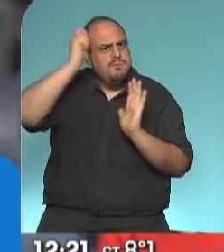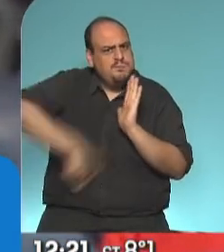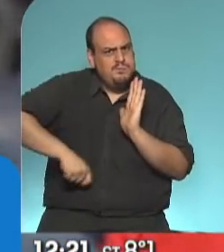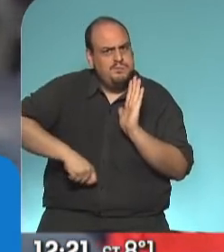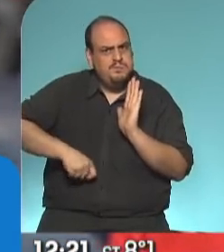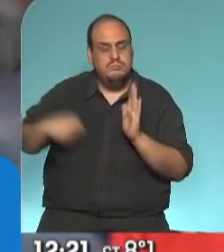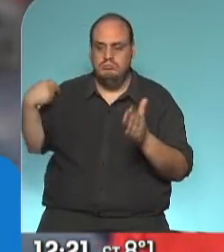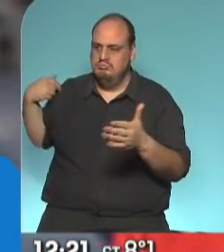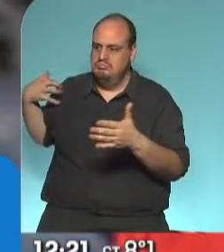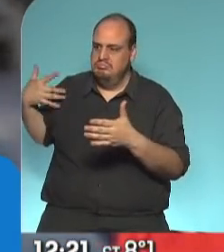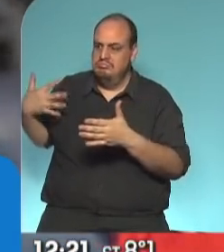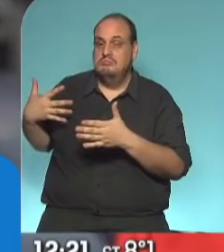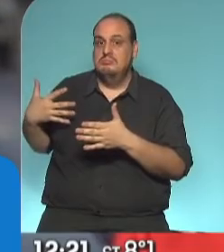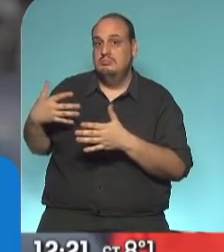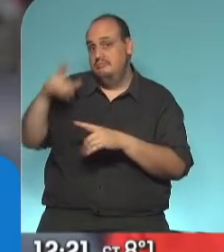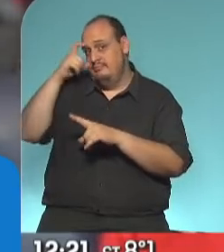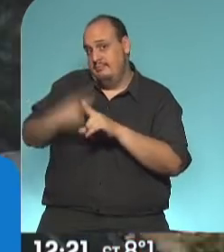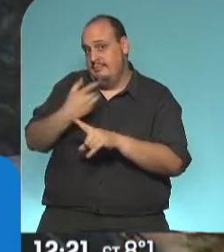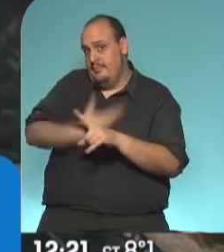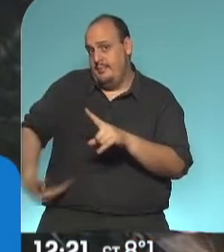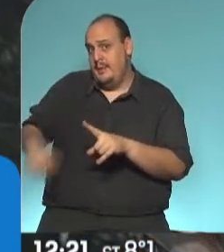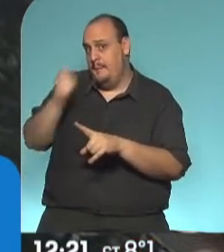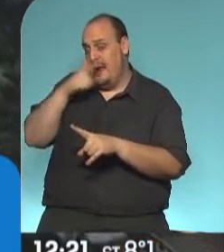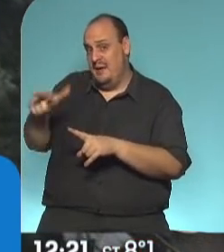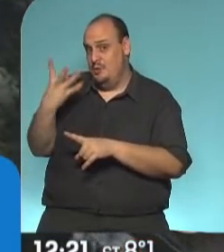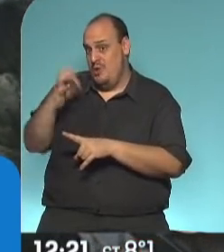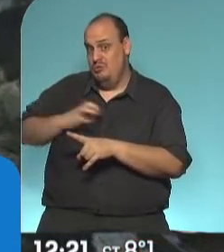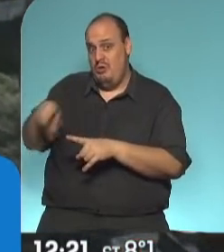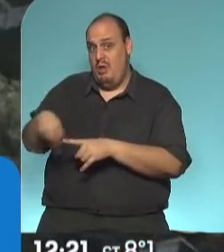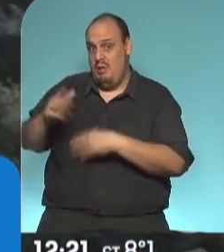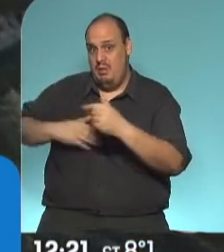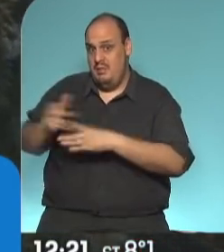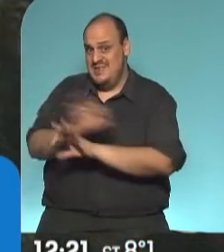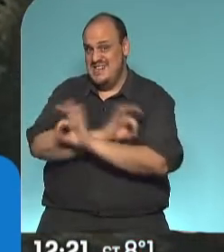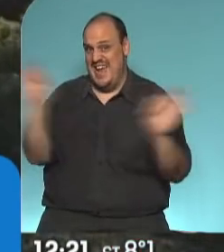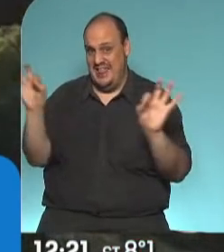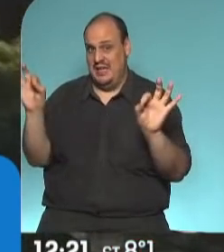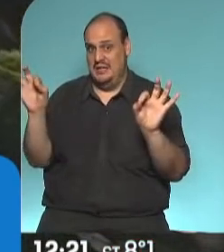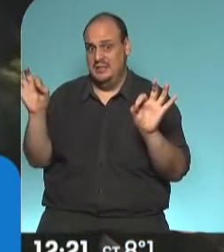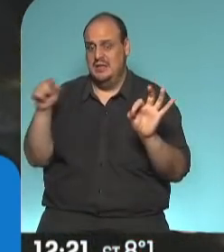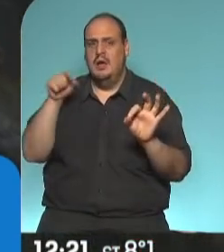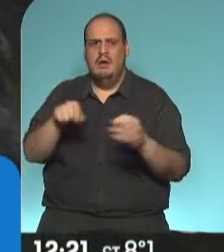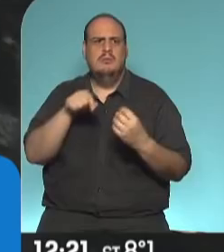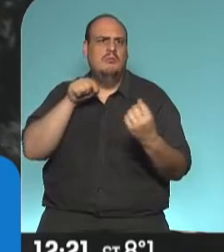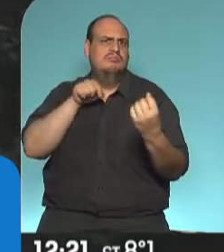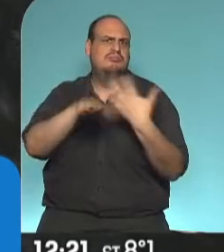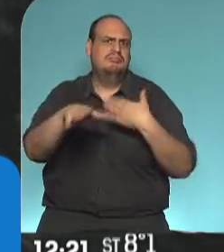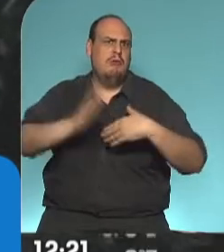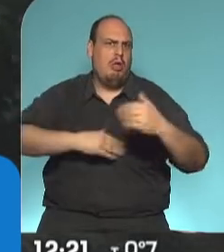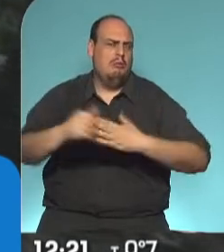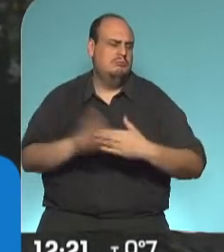Cuatro años de la administración anterior de Macri estuvo paralizada. Esta es una obra extraordinaria porque efectivamente